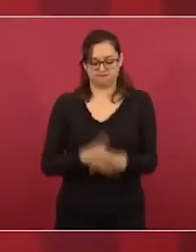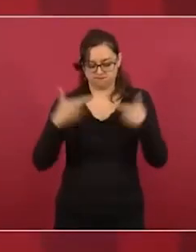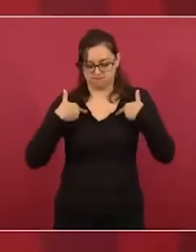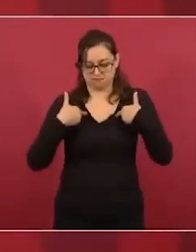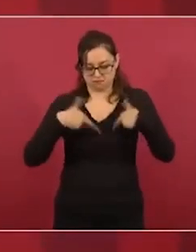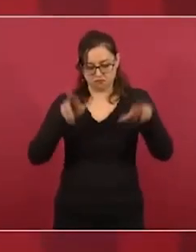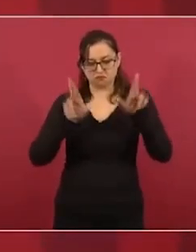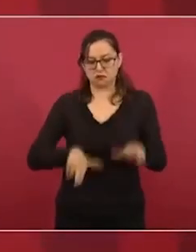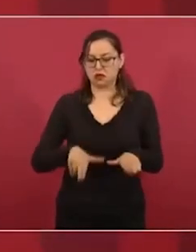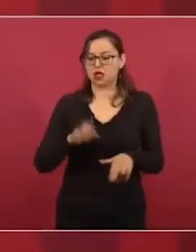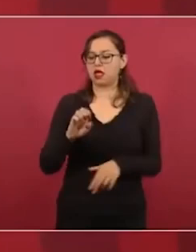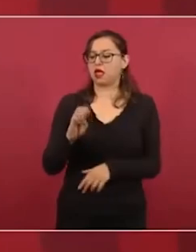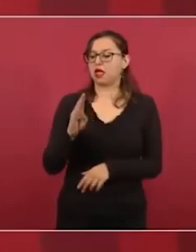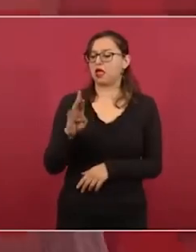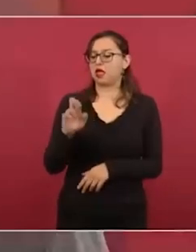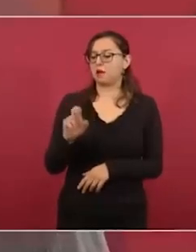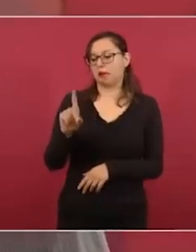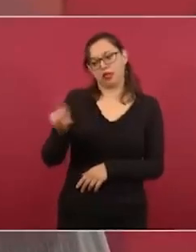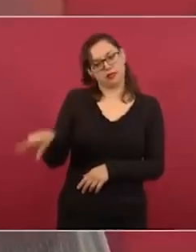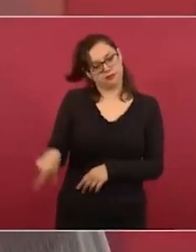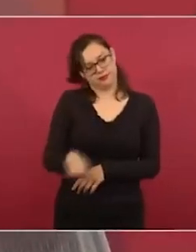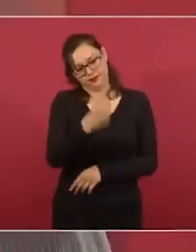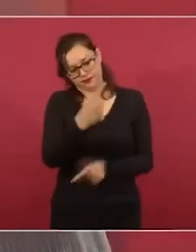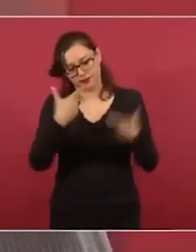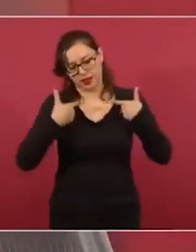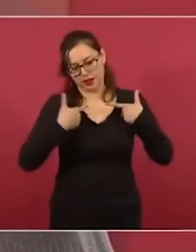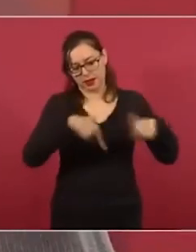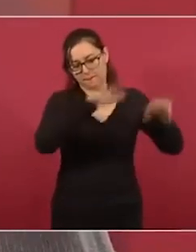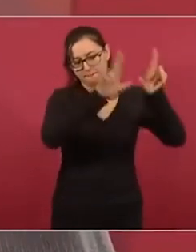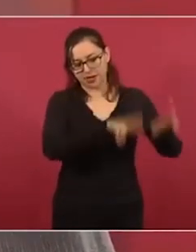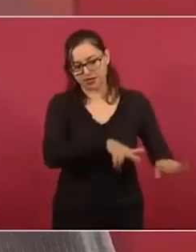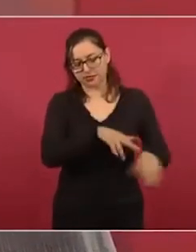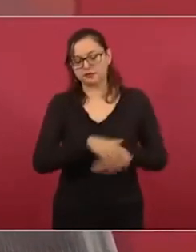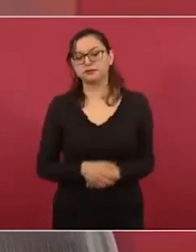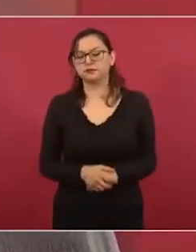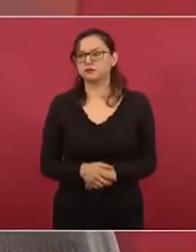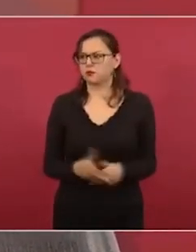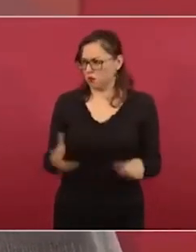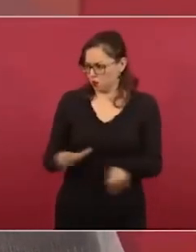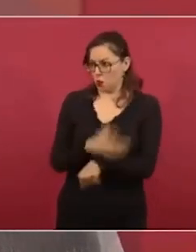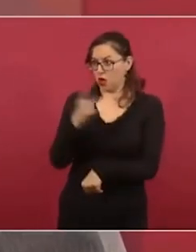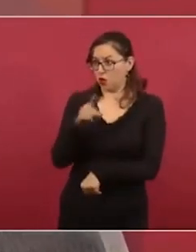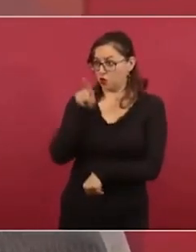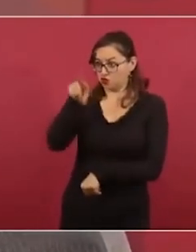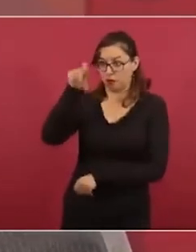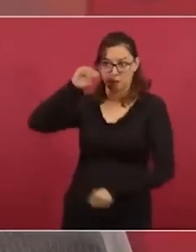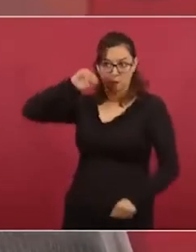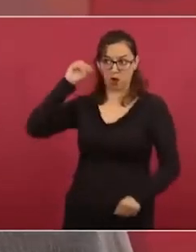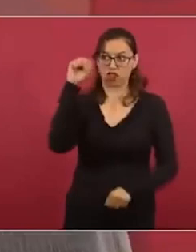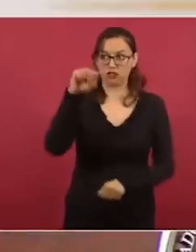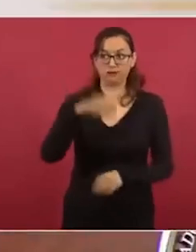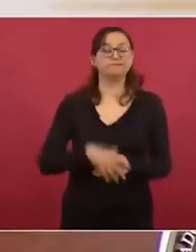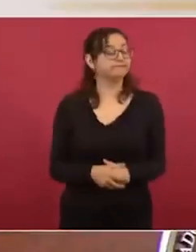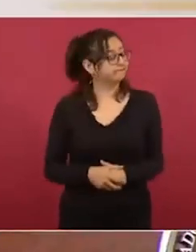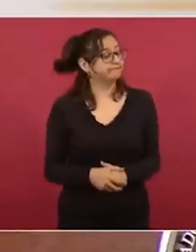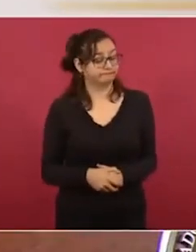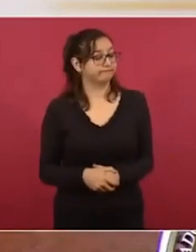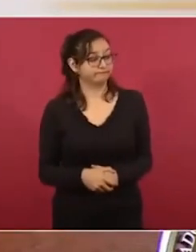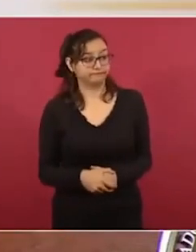Sí, porque no quiero que continúe la misma política en América.